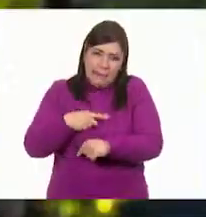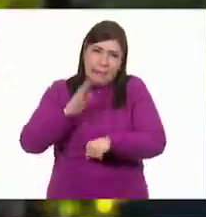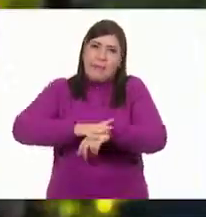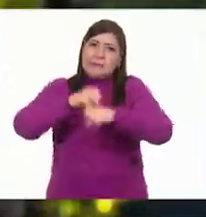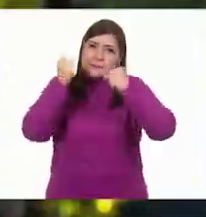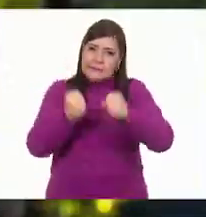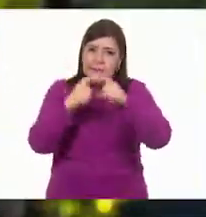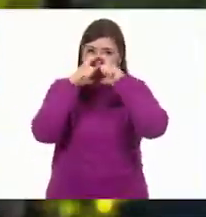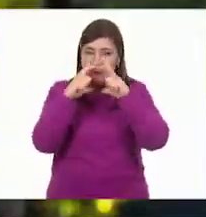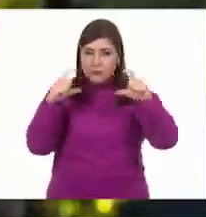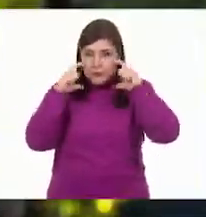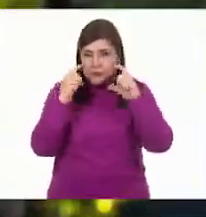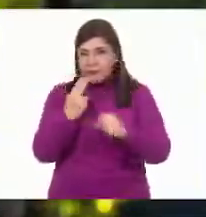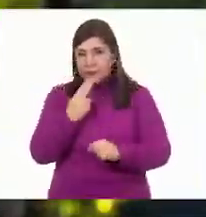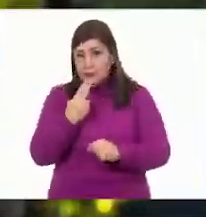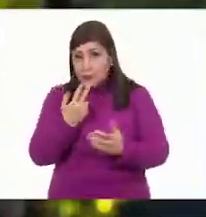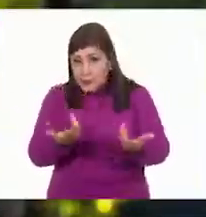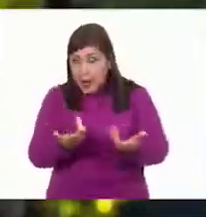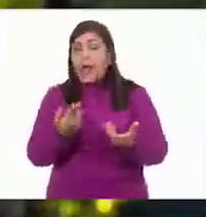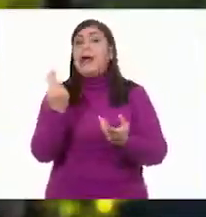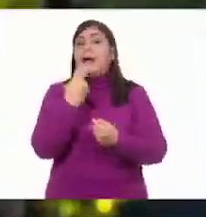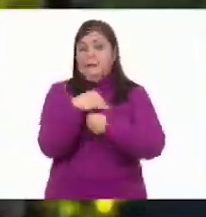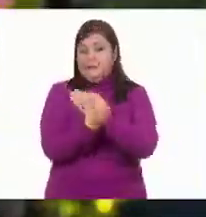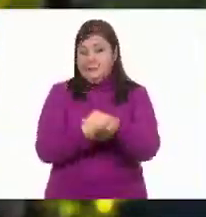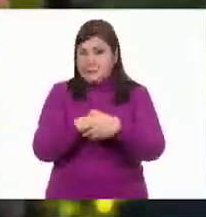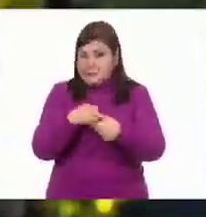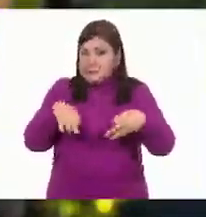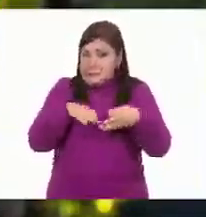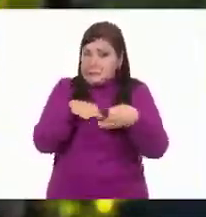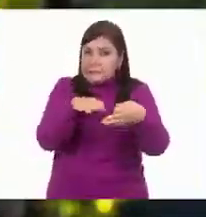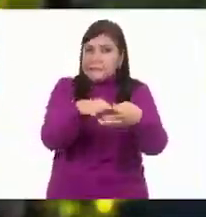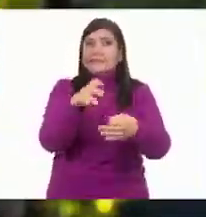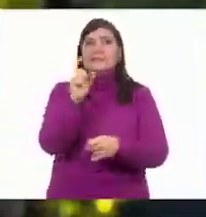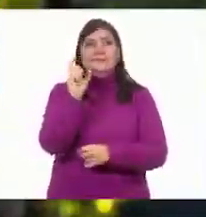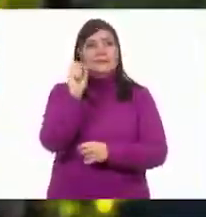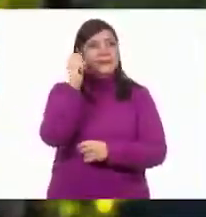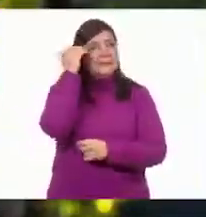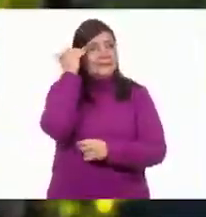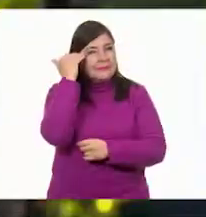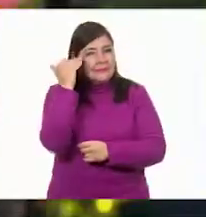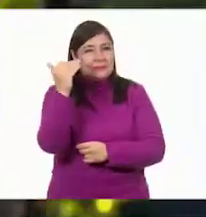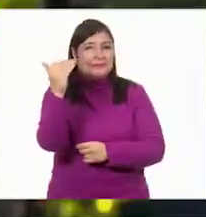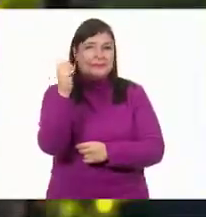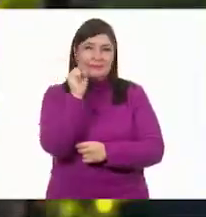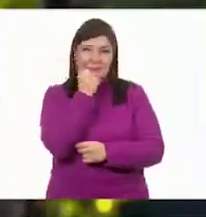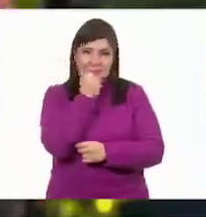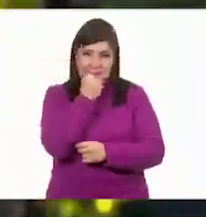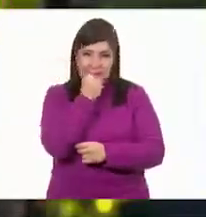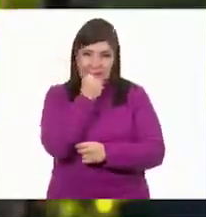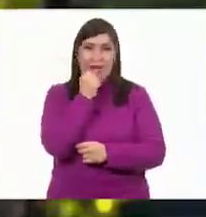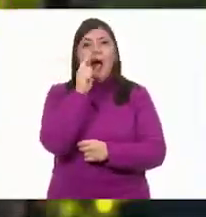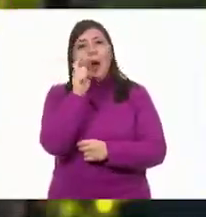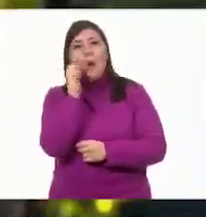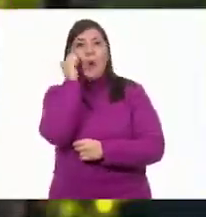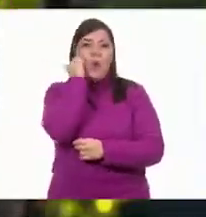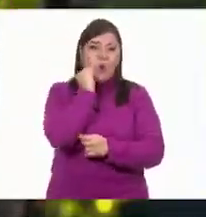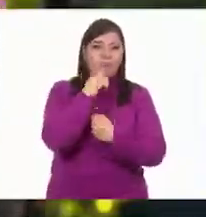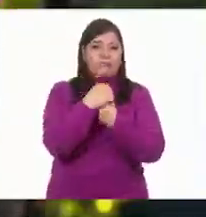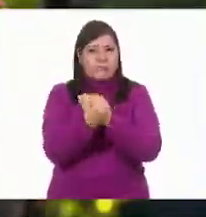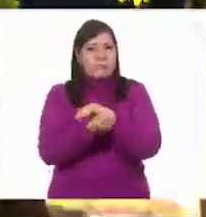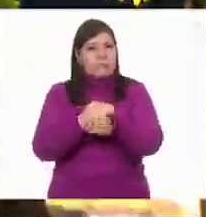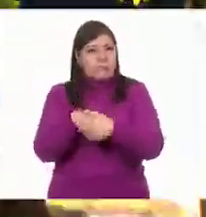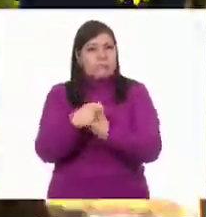utiliza el cubrebocas. Lava tus manos frecuentemente con agua y jabón durante 20